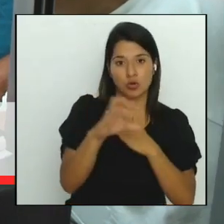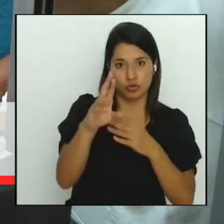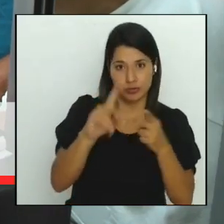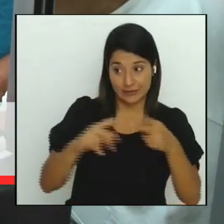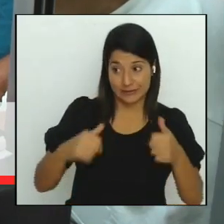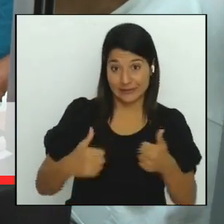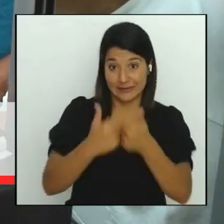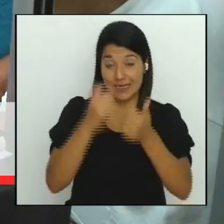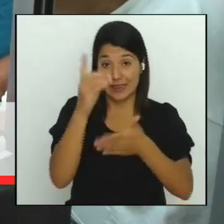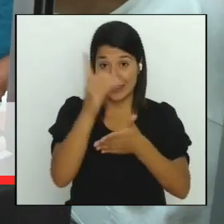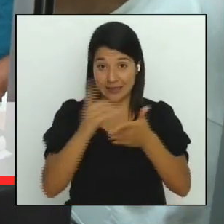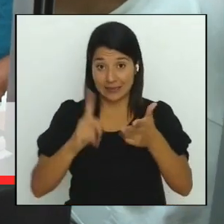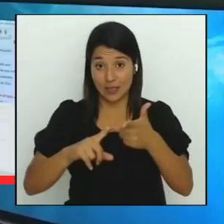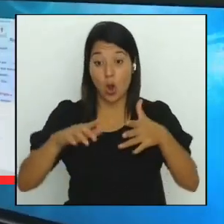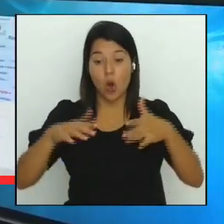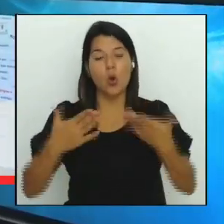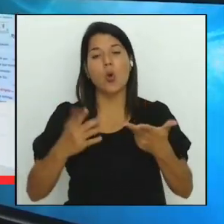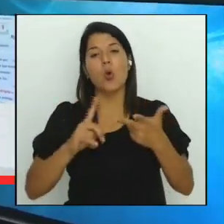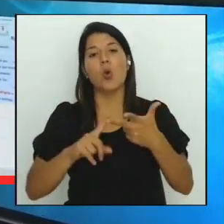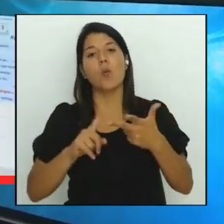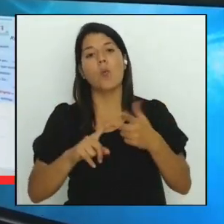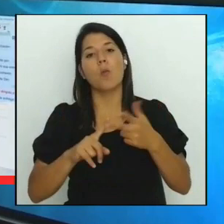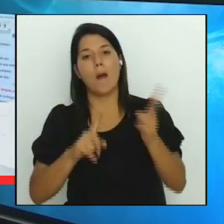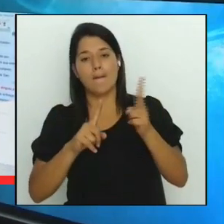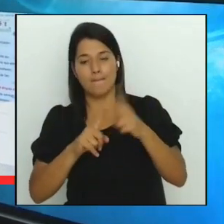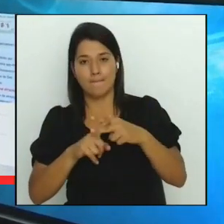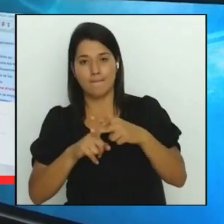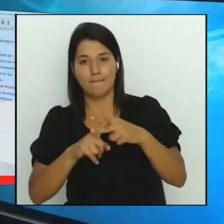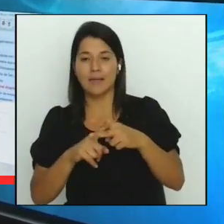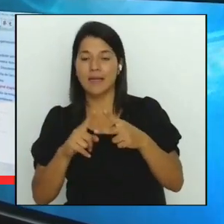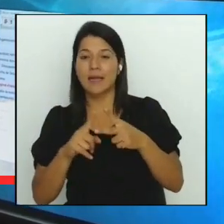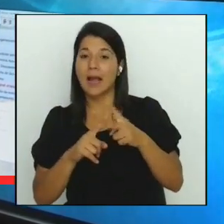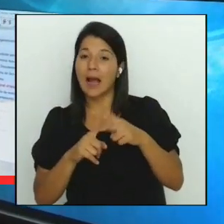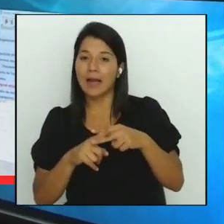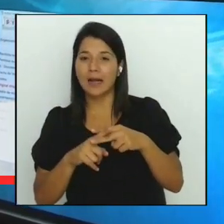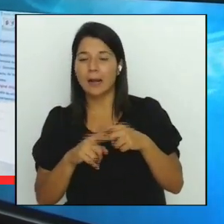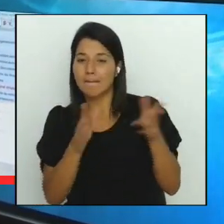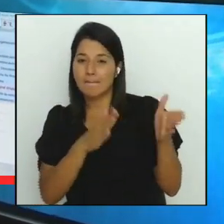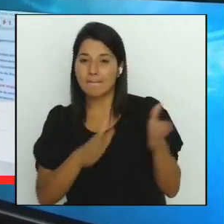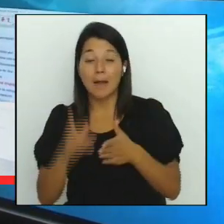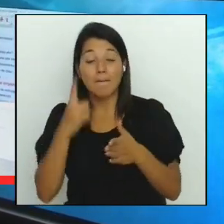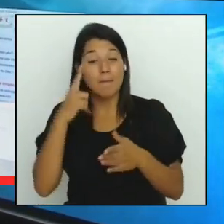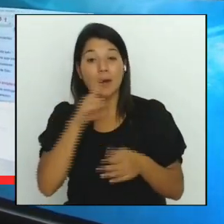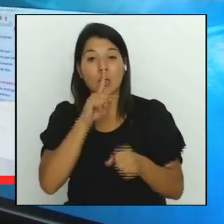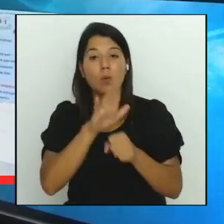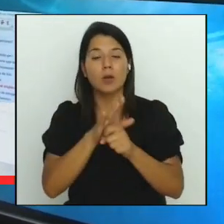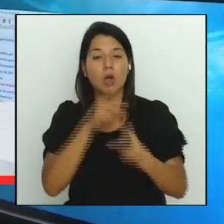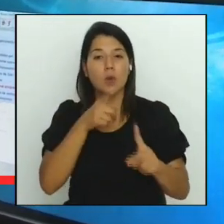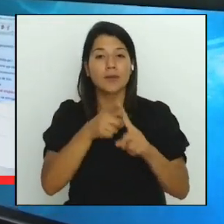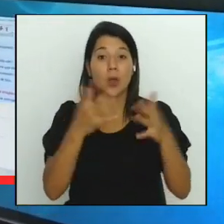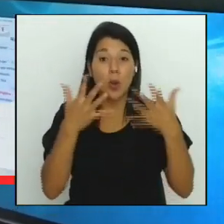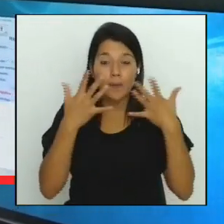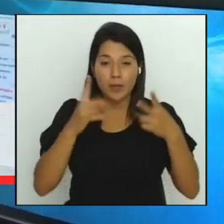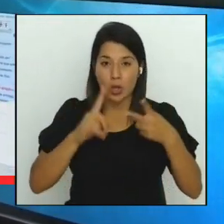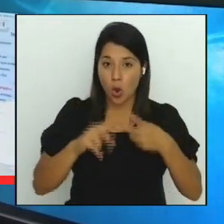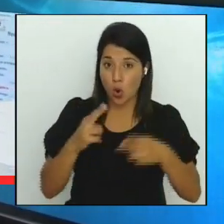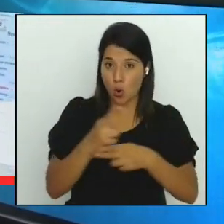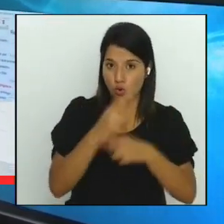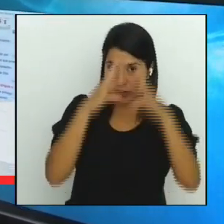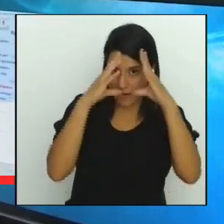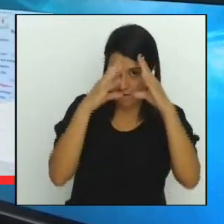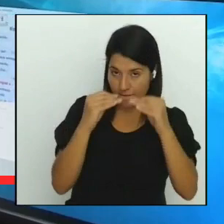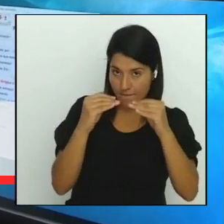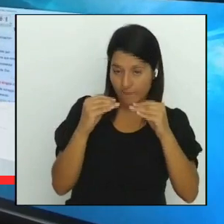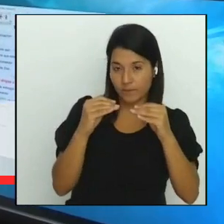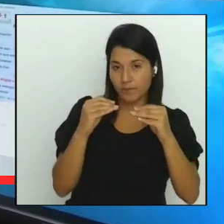regulaciones destinadas a alcanzar objetivos ambientales, usos de datos para la mejora regulatoria, integración del